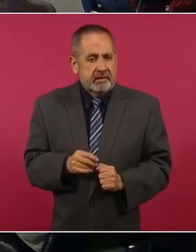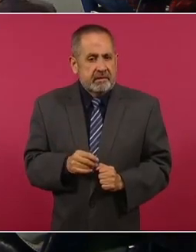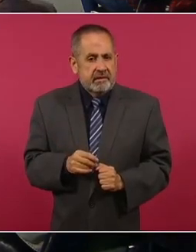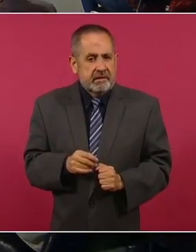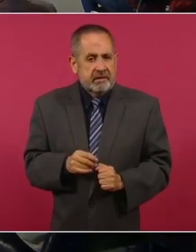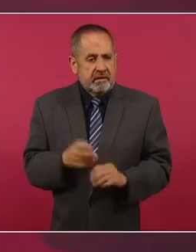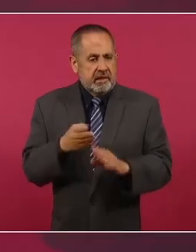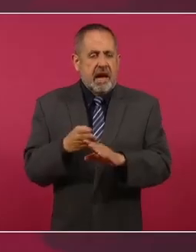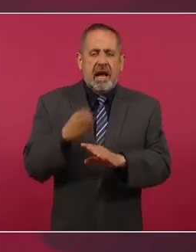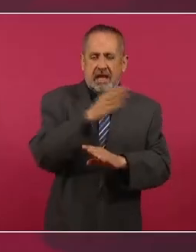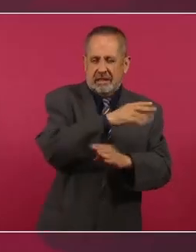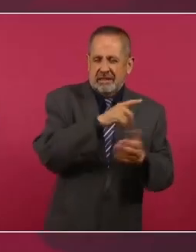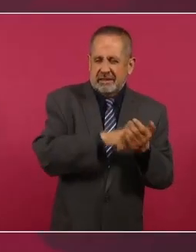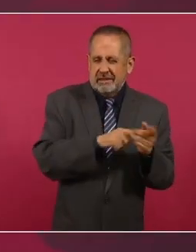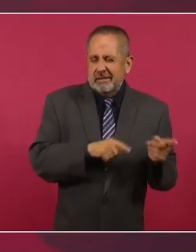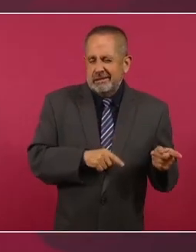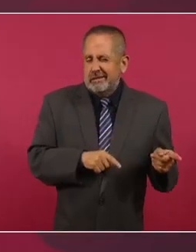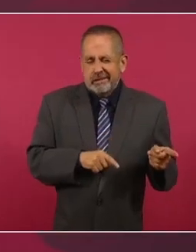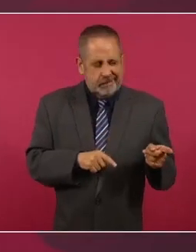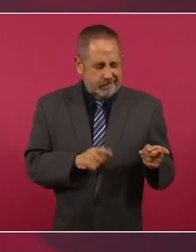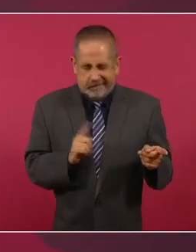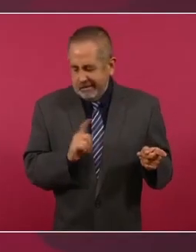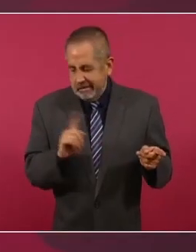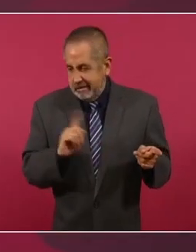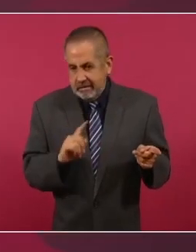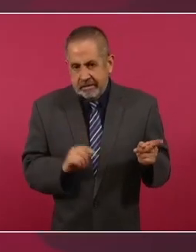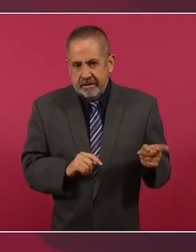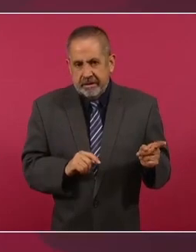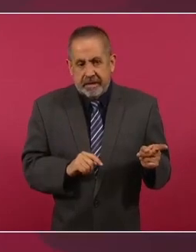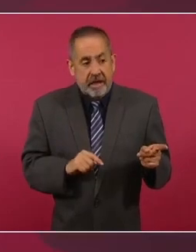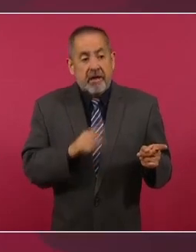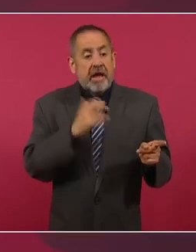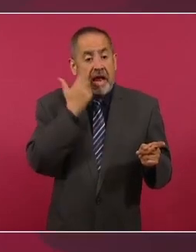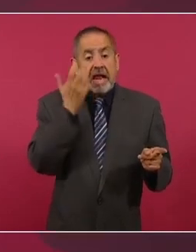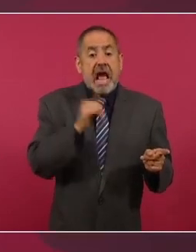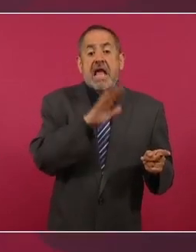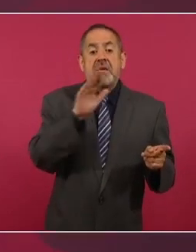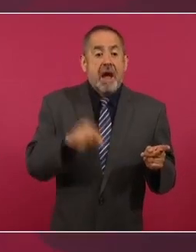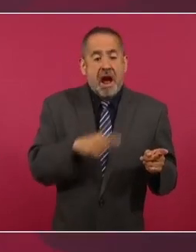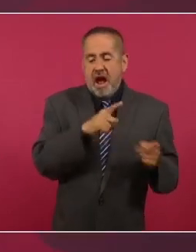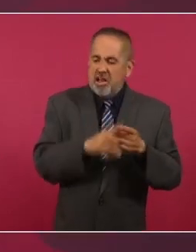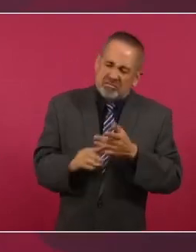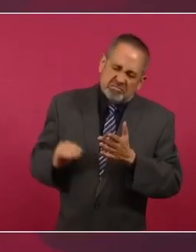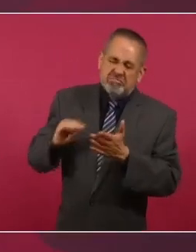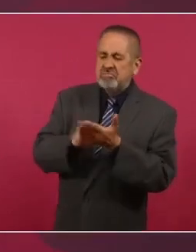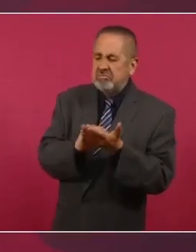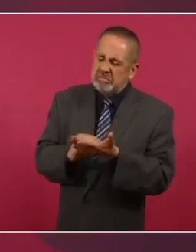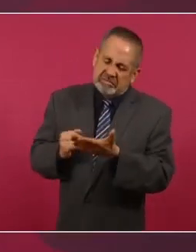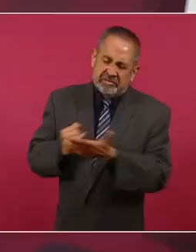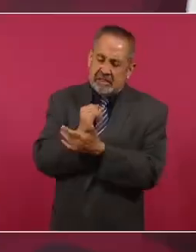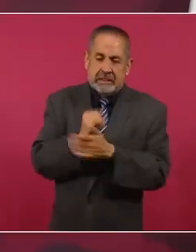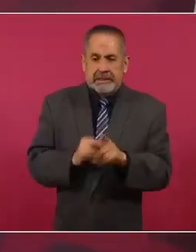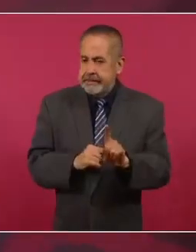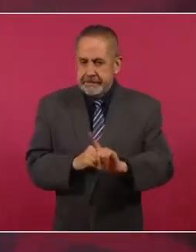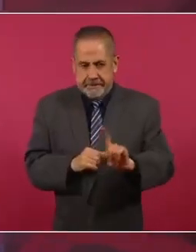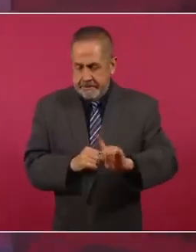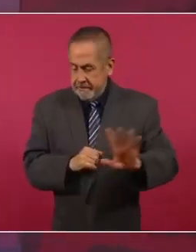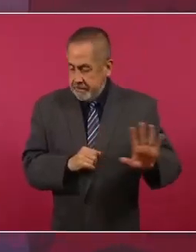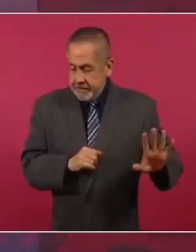llevaron a cabo o querían establecerlo en definitiva los